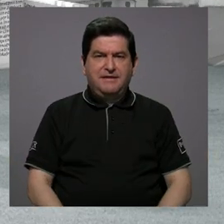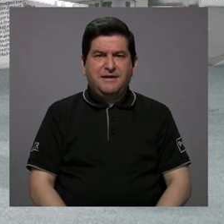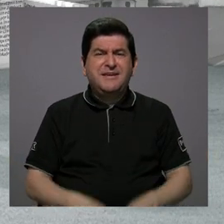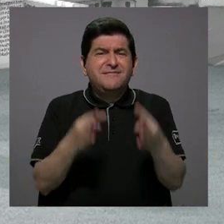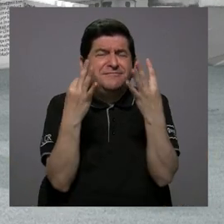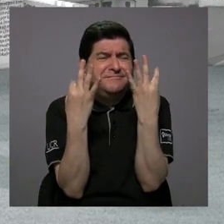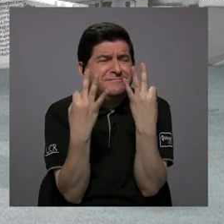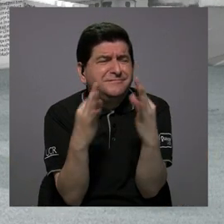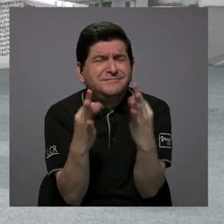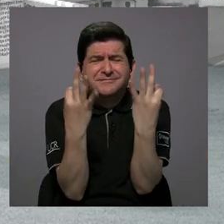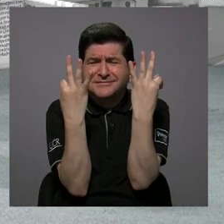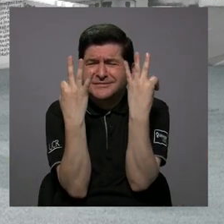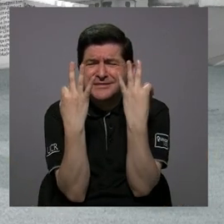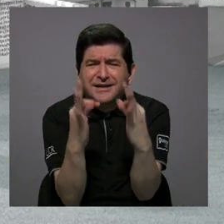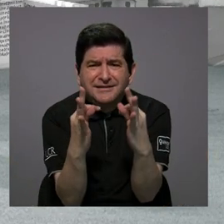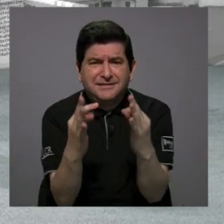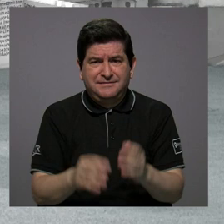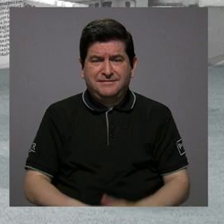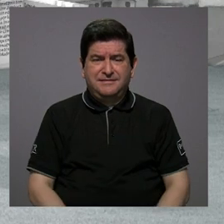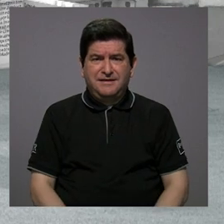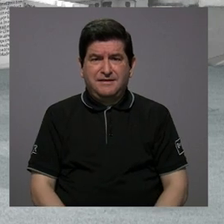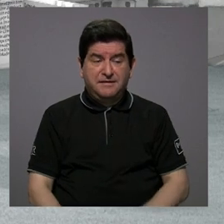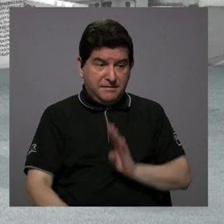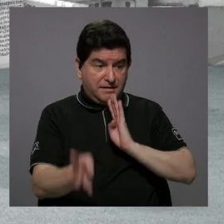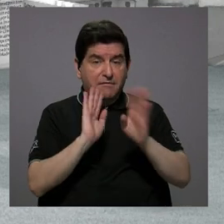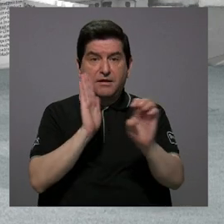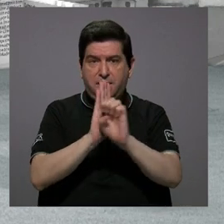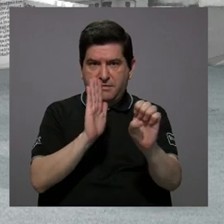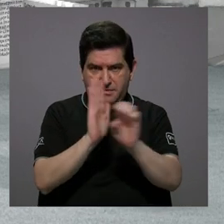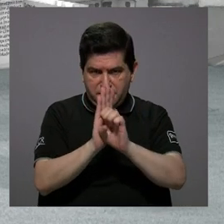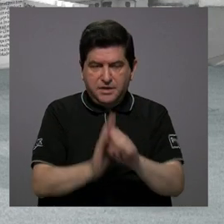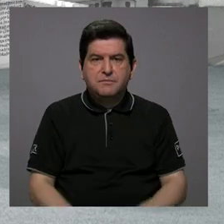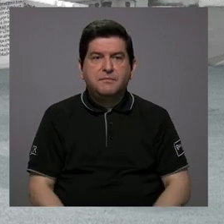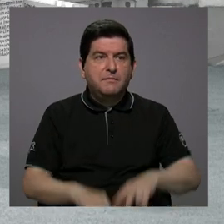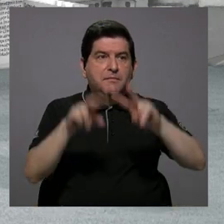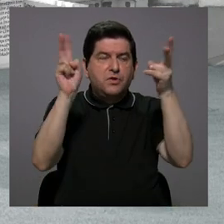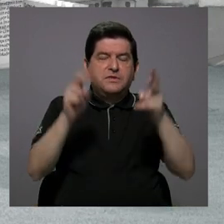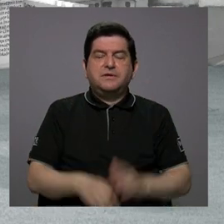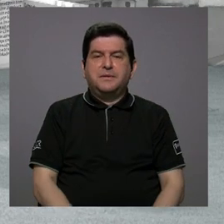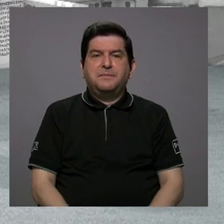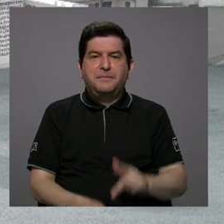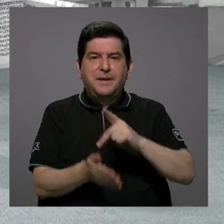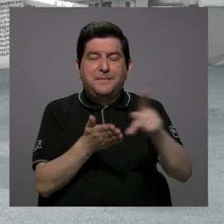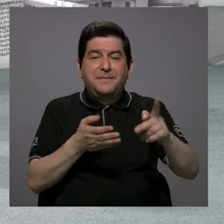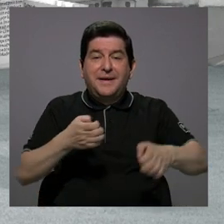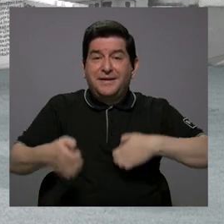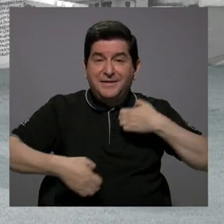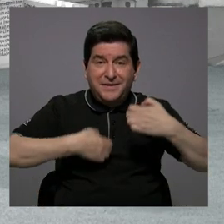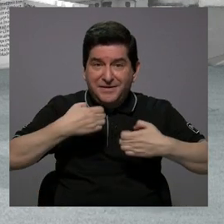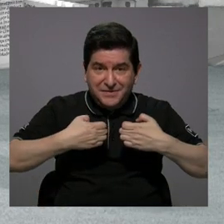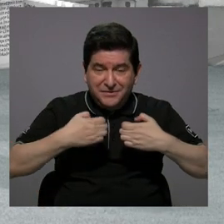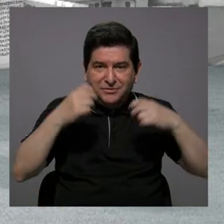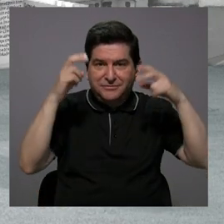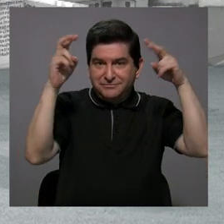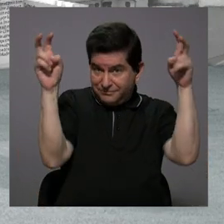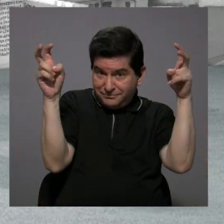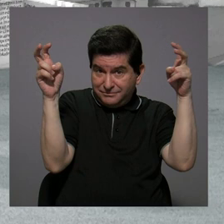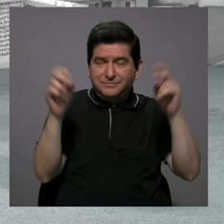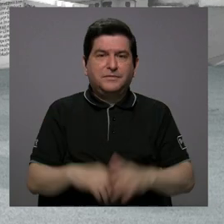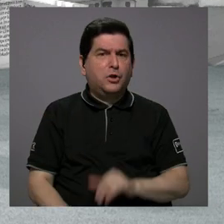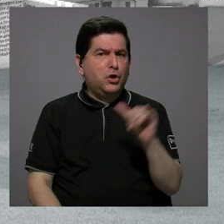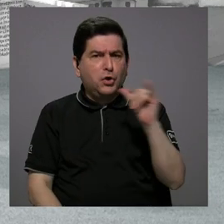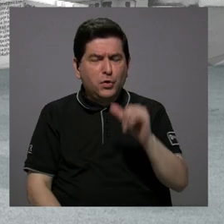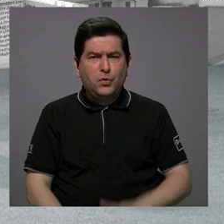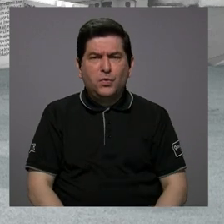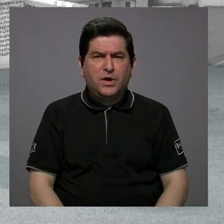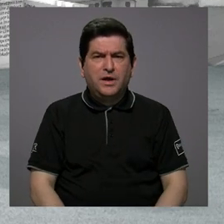Vamos a procurar, estamos hablando, por ejemplo, del tema del salario emocional. Estamos hablando